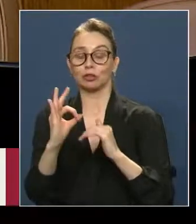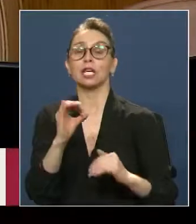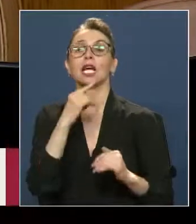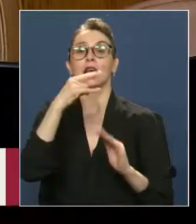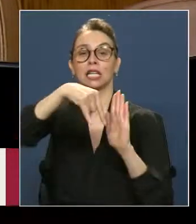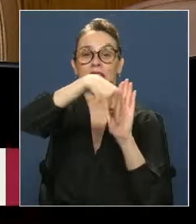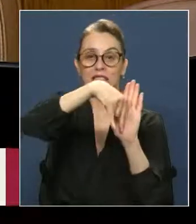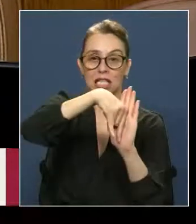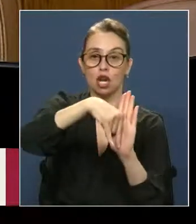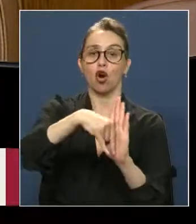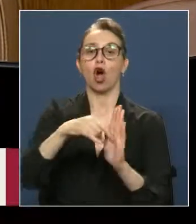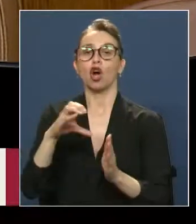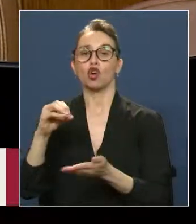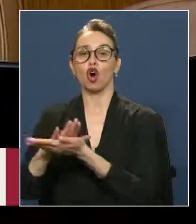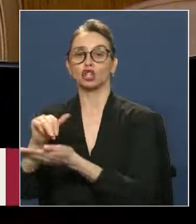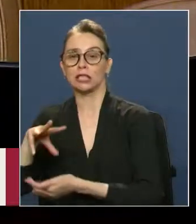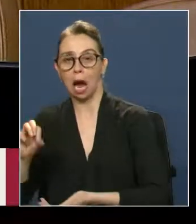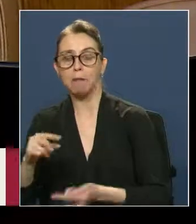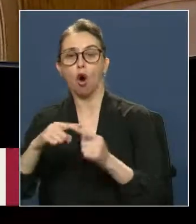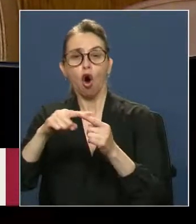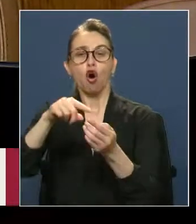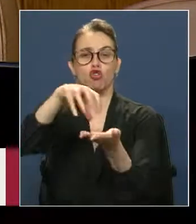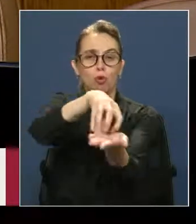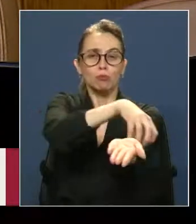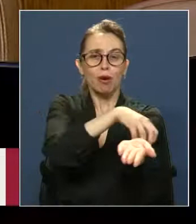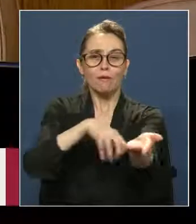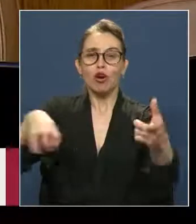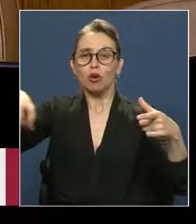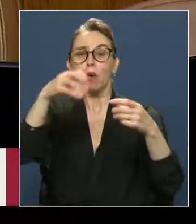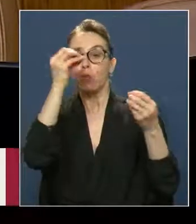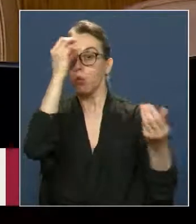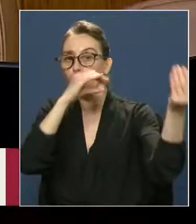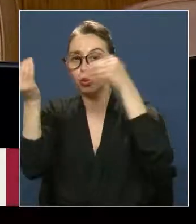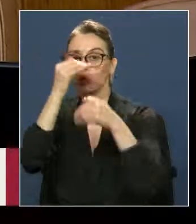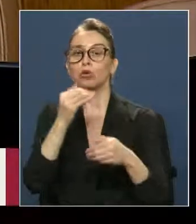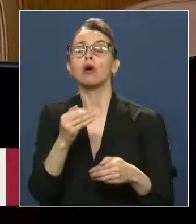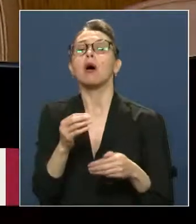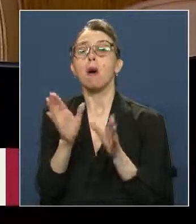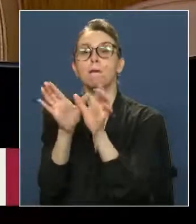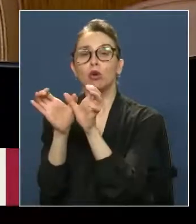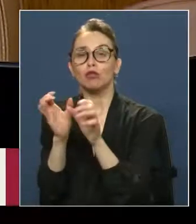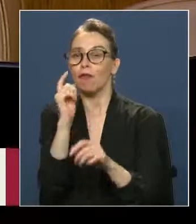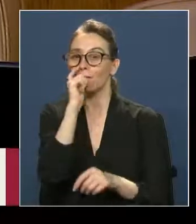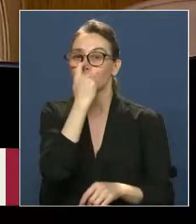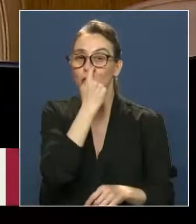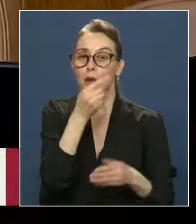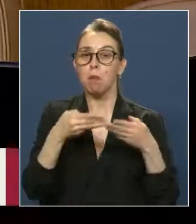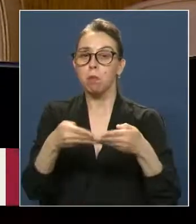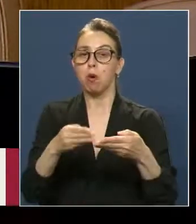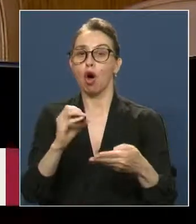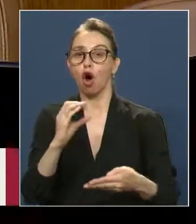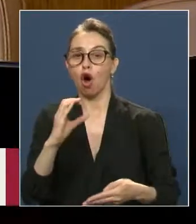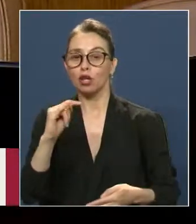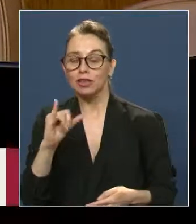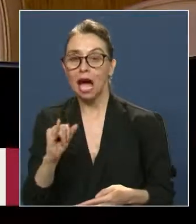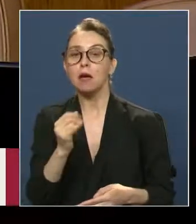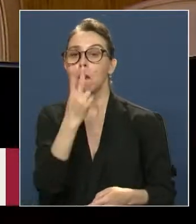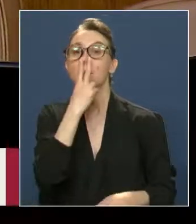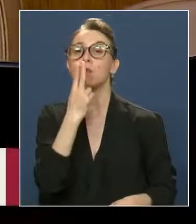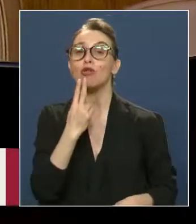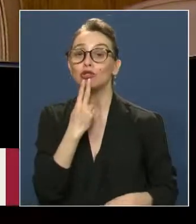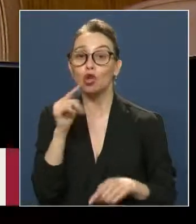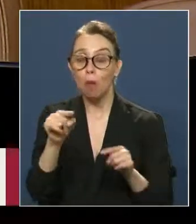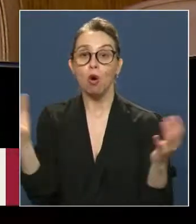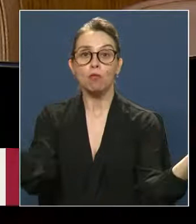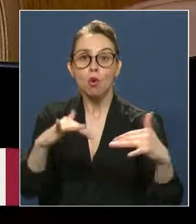de Chiloé, se habla de Cochamó, se habla de otras comunas que son altamente turísticas, como Puerto Ara, Frutillar, Puerto Octay, el mismo Puerto Montt.